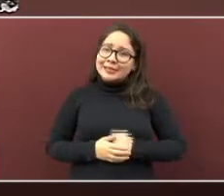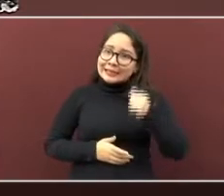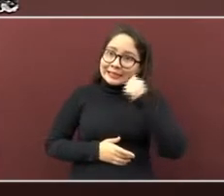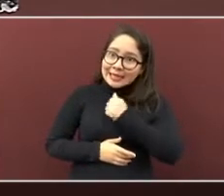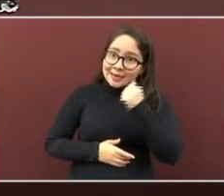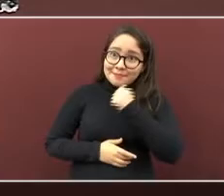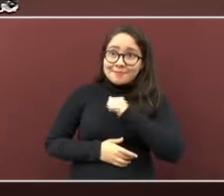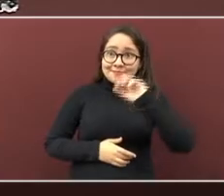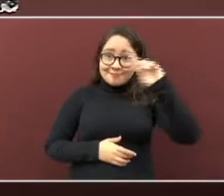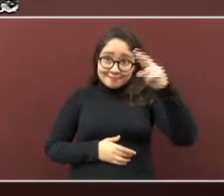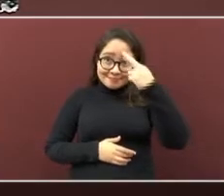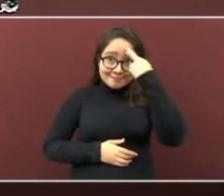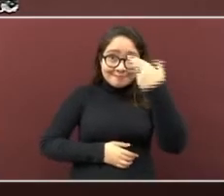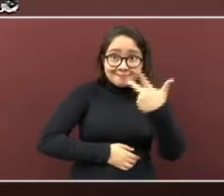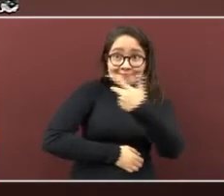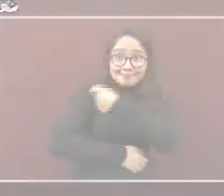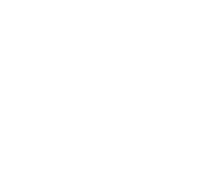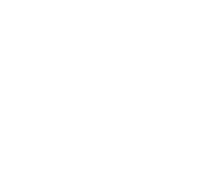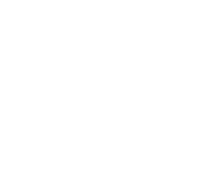siempre, ¡vacúnense!